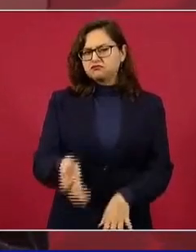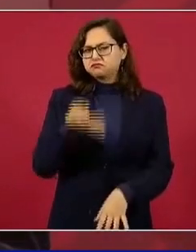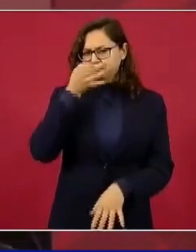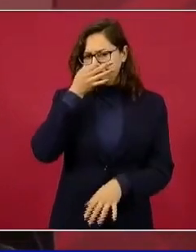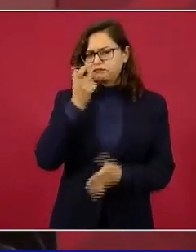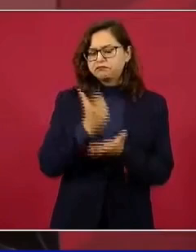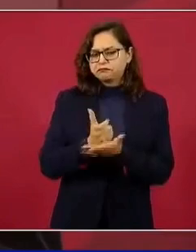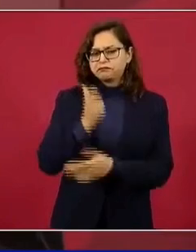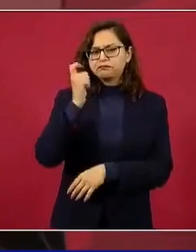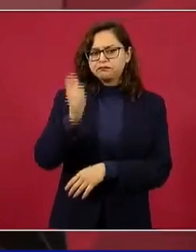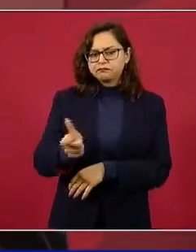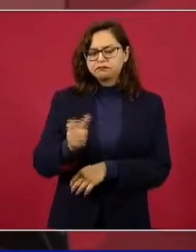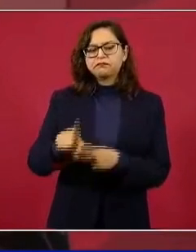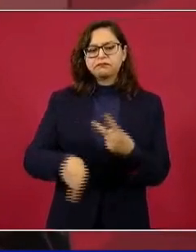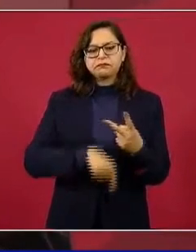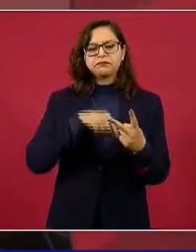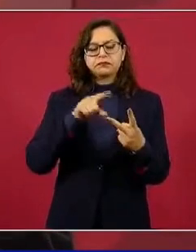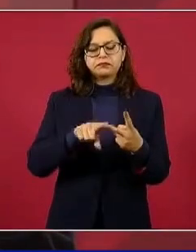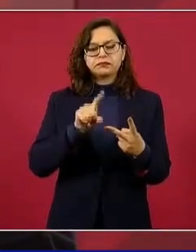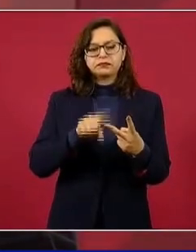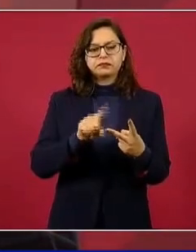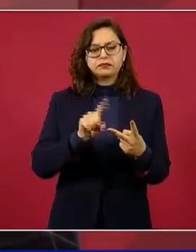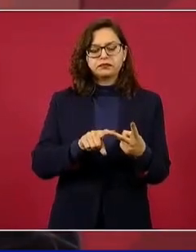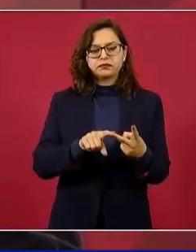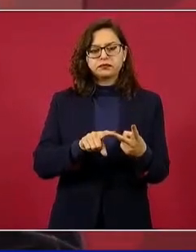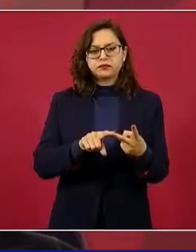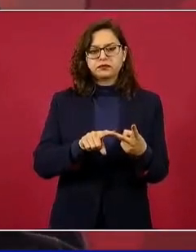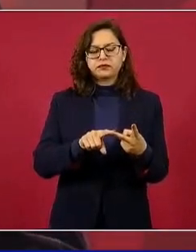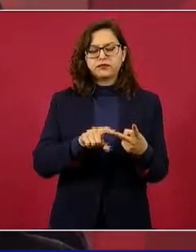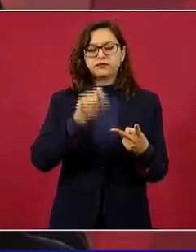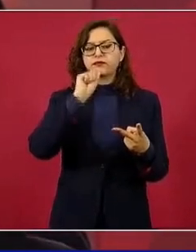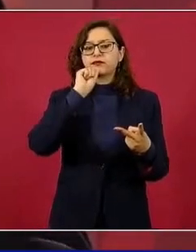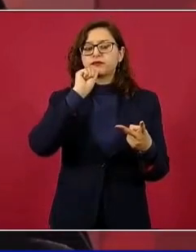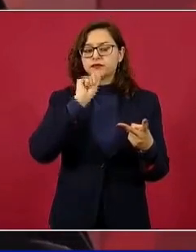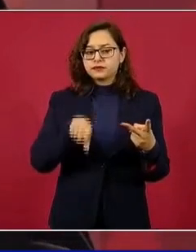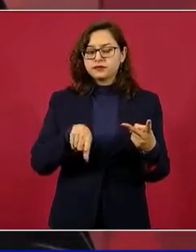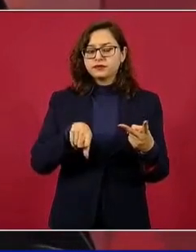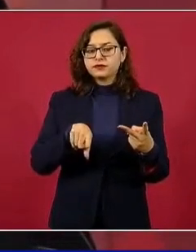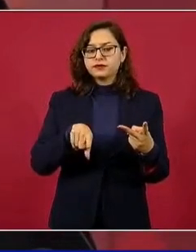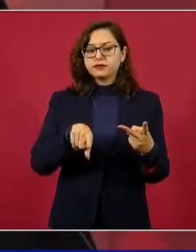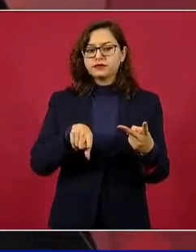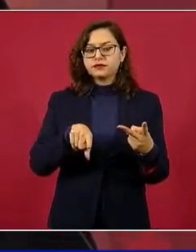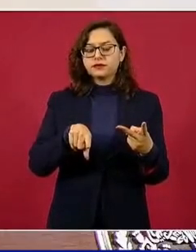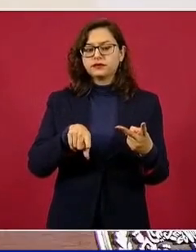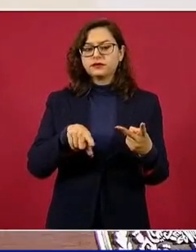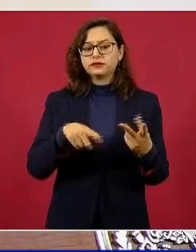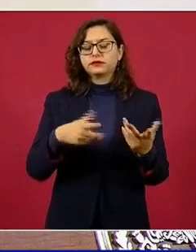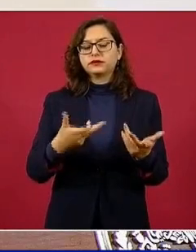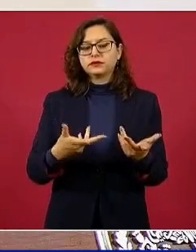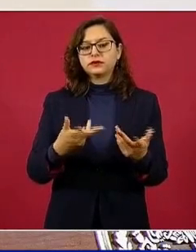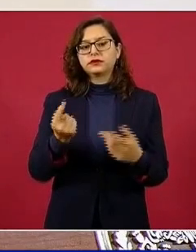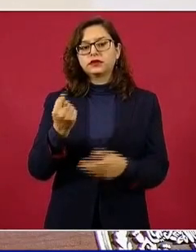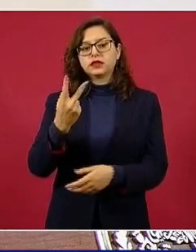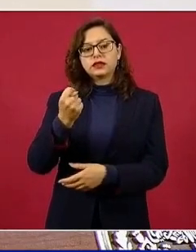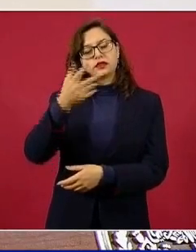que va a pagar Televisión Azteca